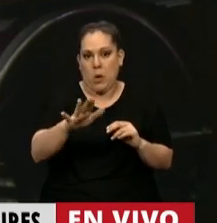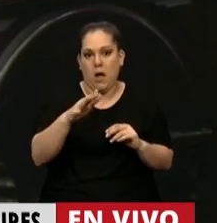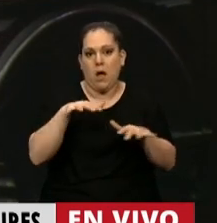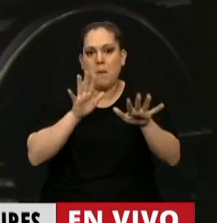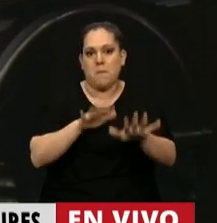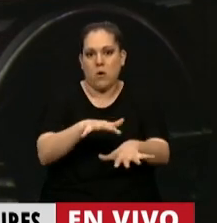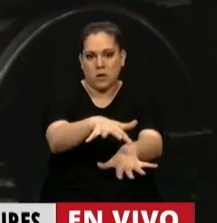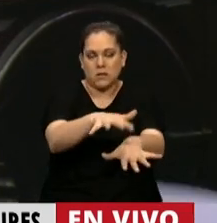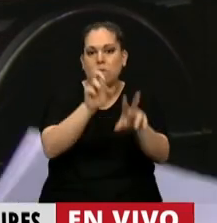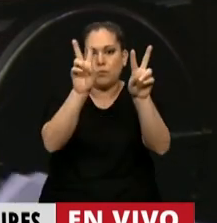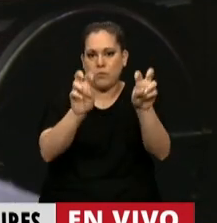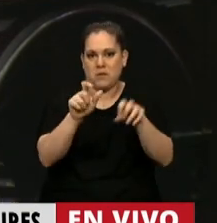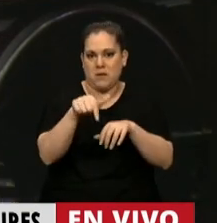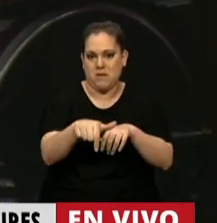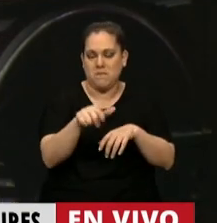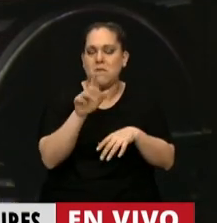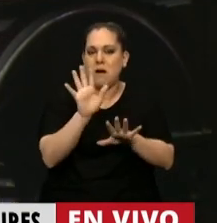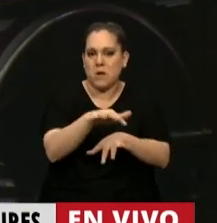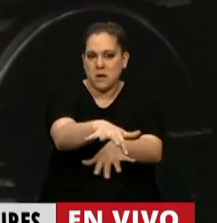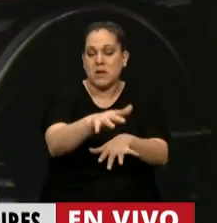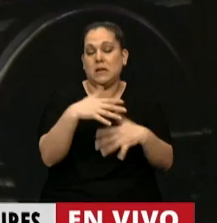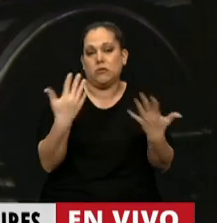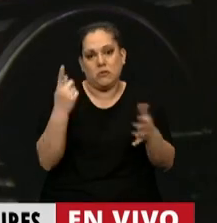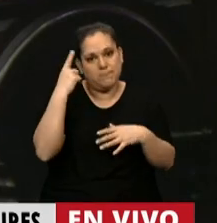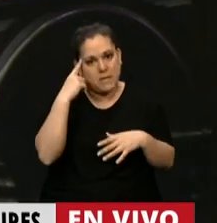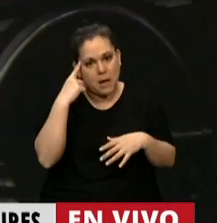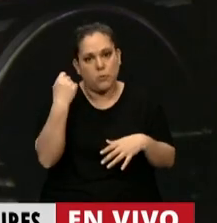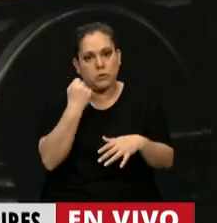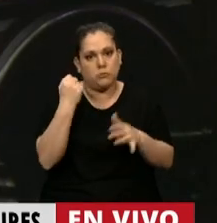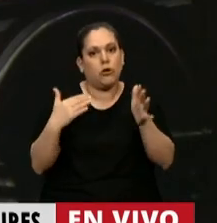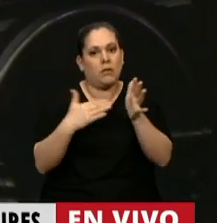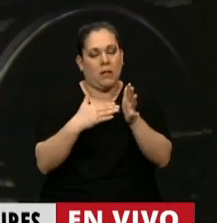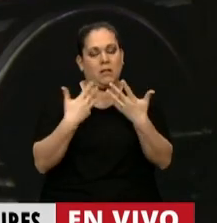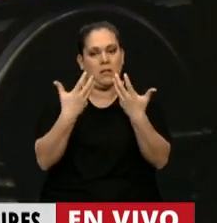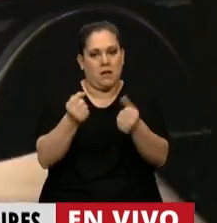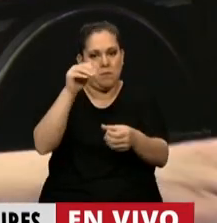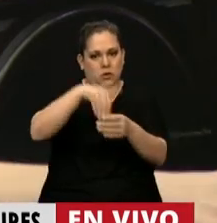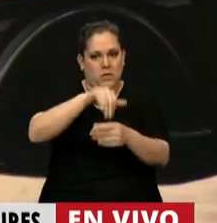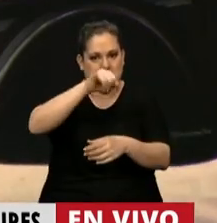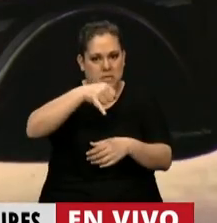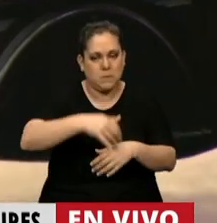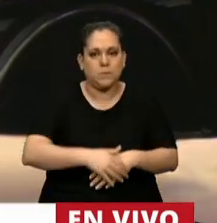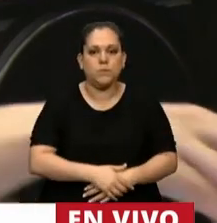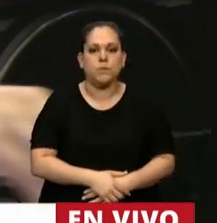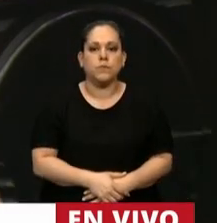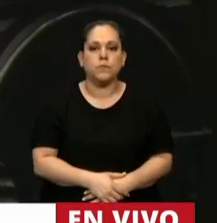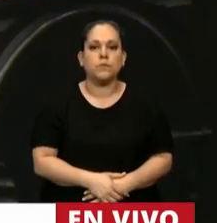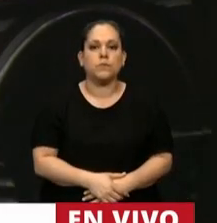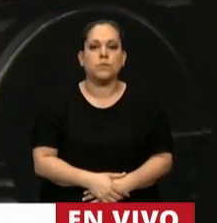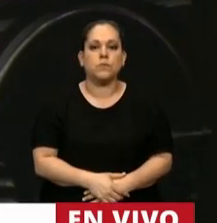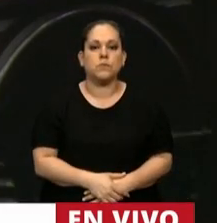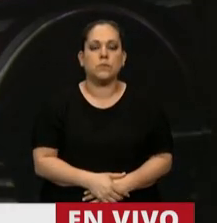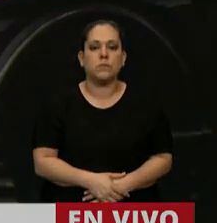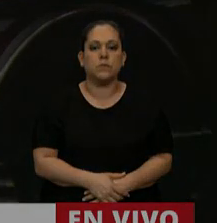una movilización por este tema y nos parece clave también acompañarla. Muchas gracias. Gracias,